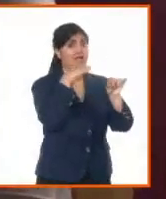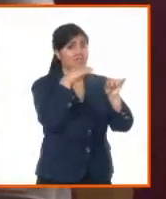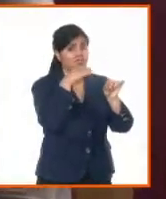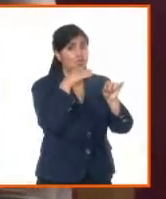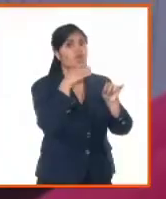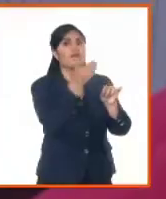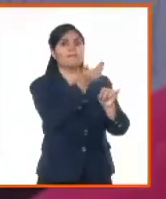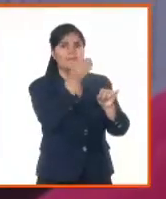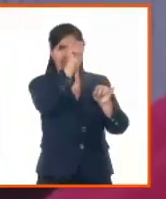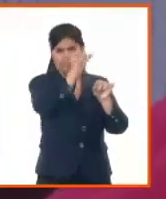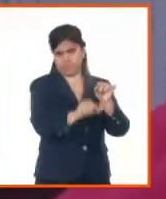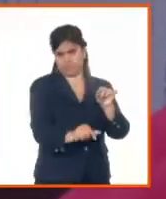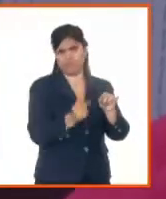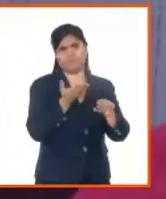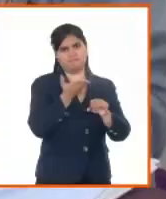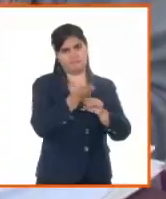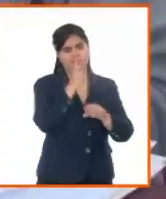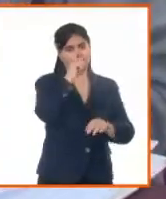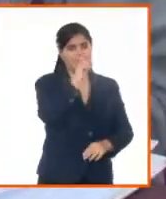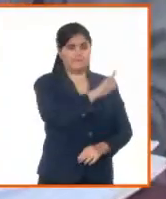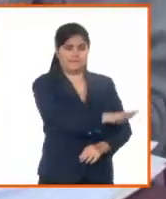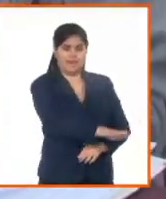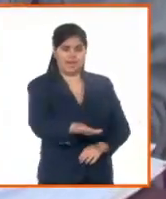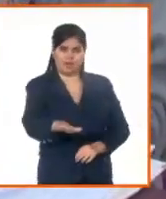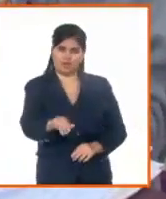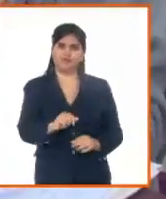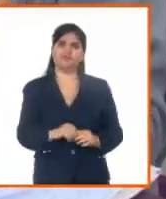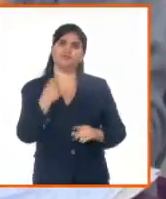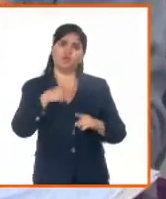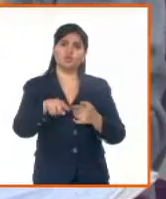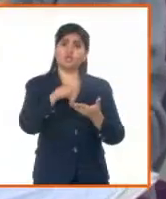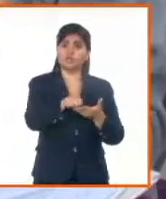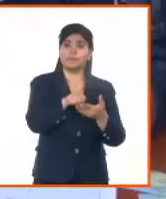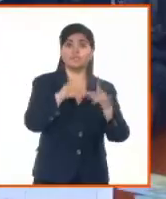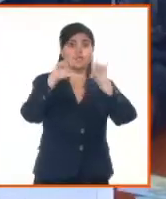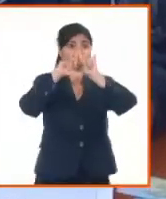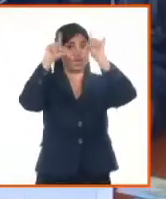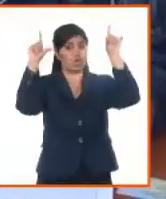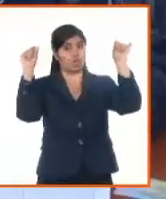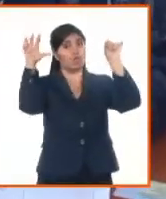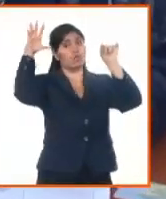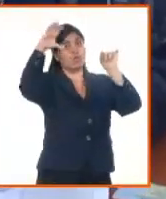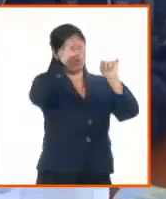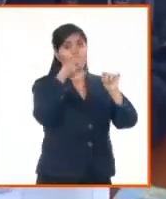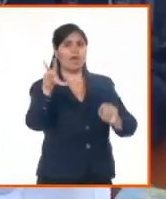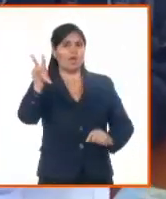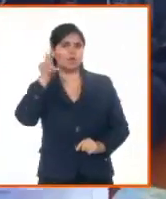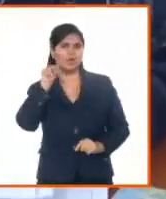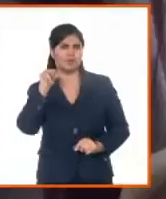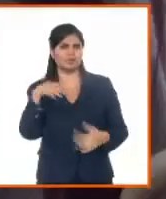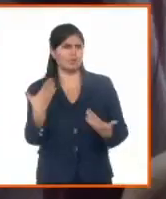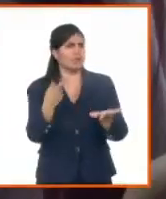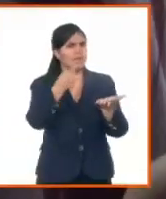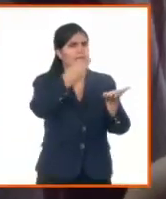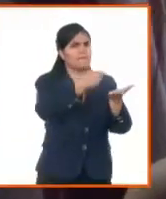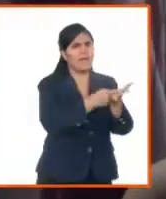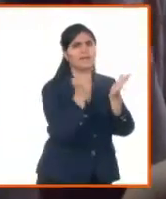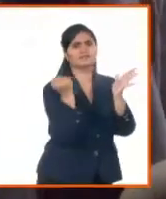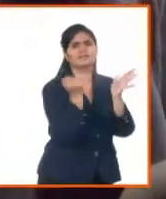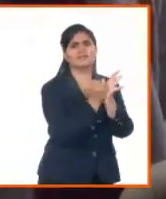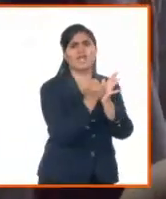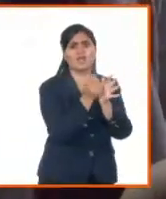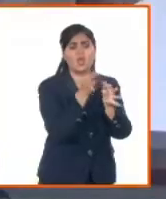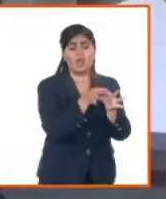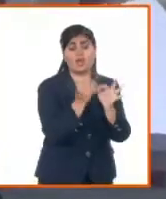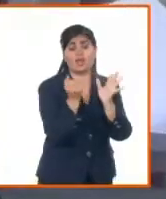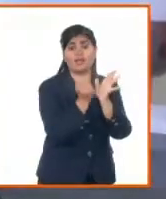propiedad estatal. Otro de los servicios ofrecidos en estos momentos en todo el país, y que resulta novedoso, es el pago de sellos electrónicos y que el